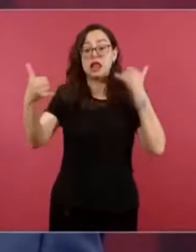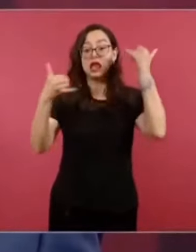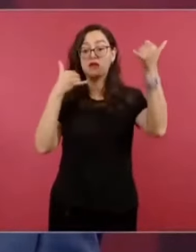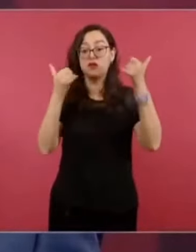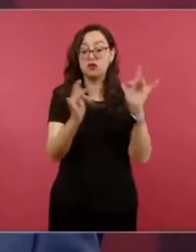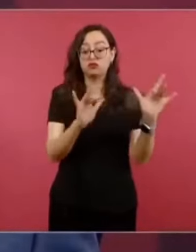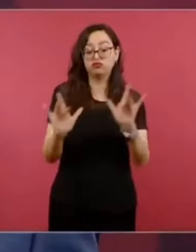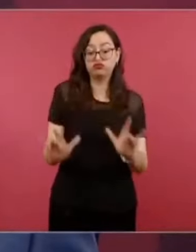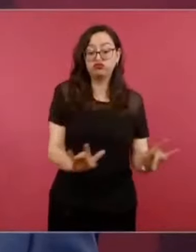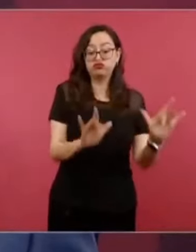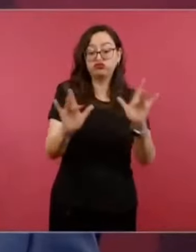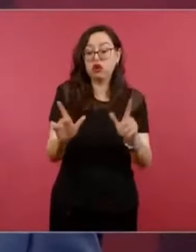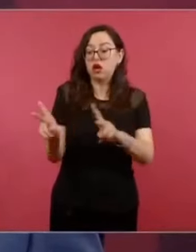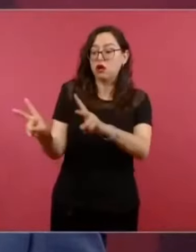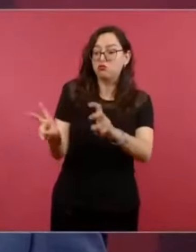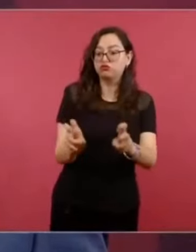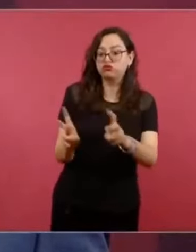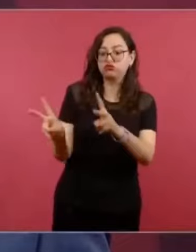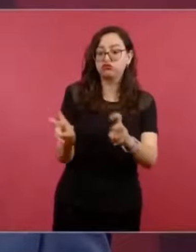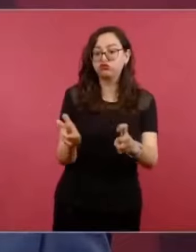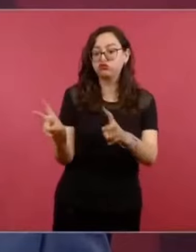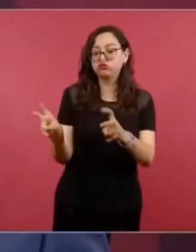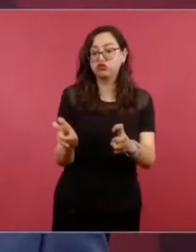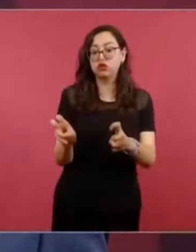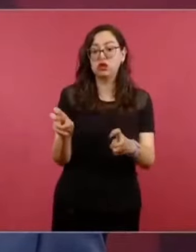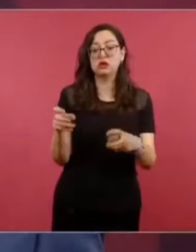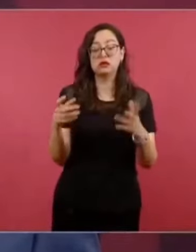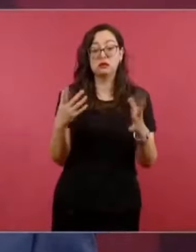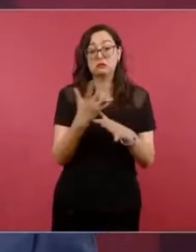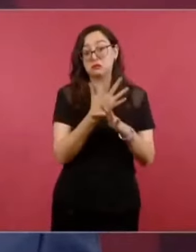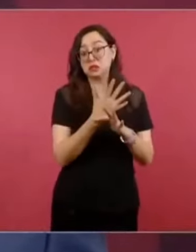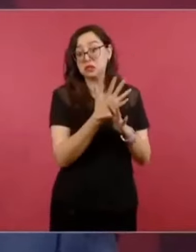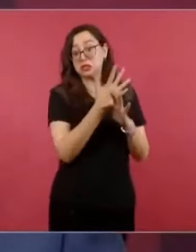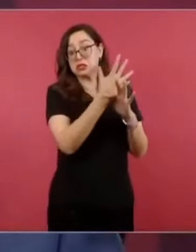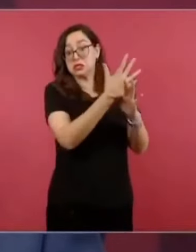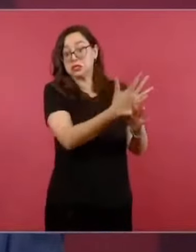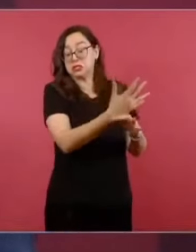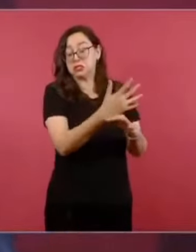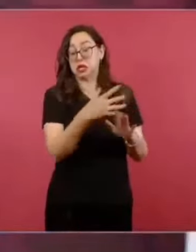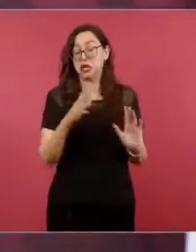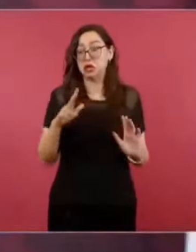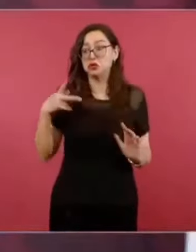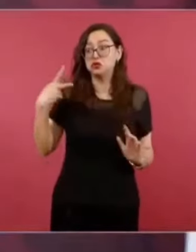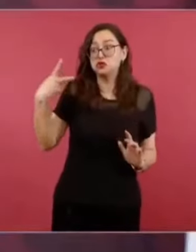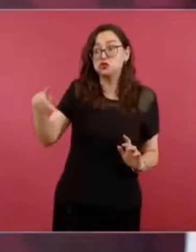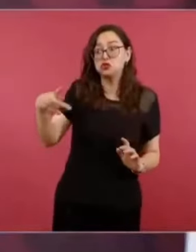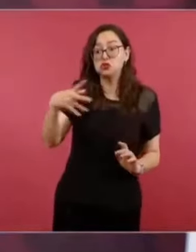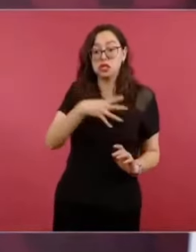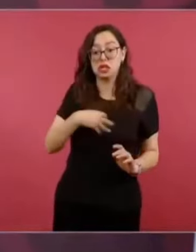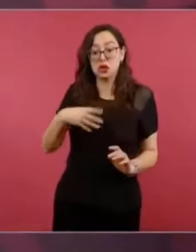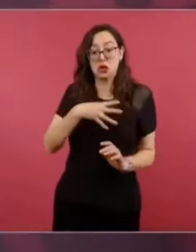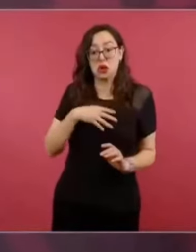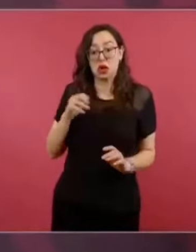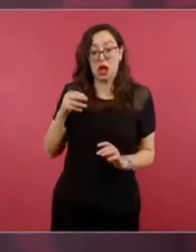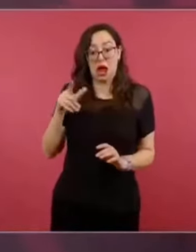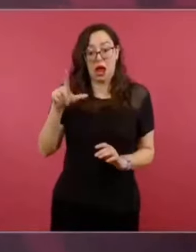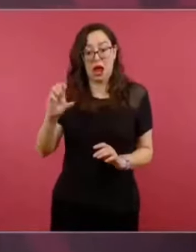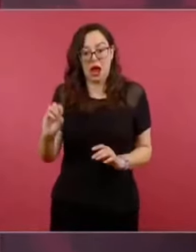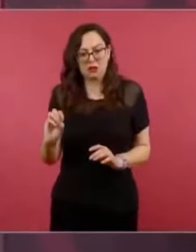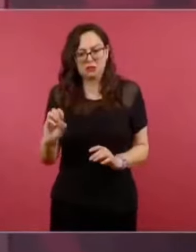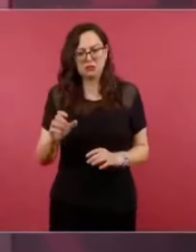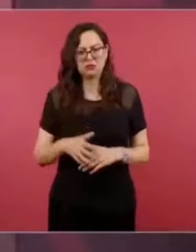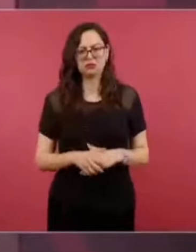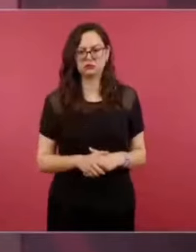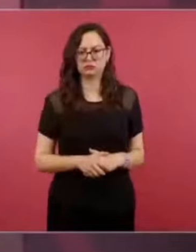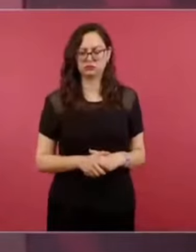o ex amigos, de